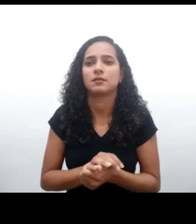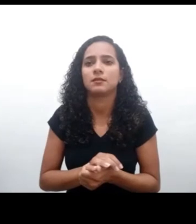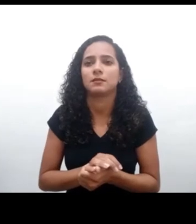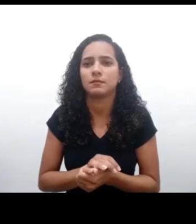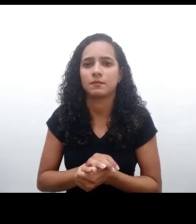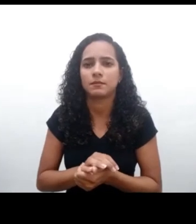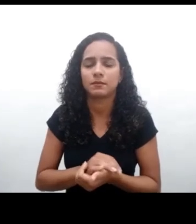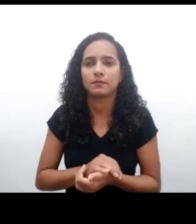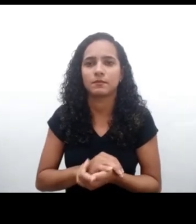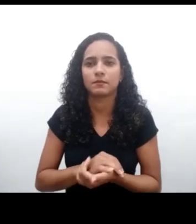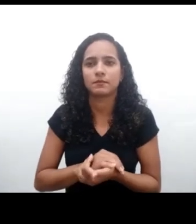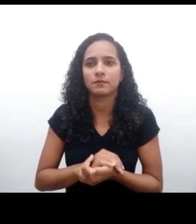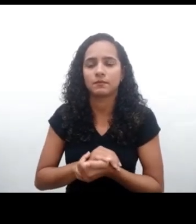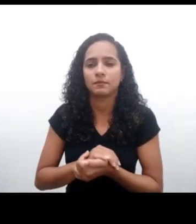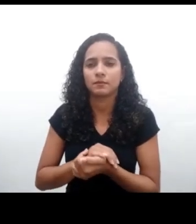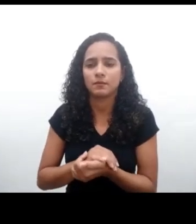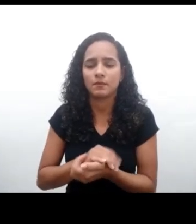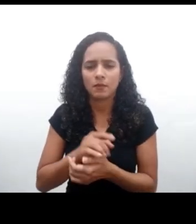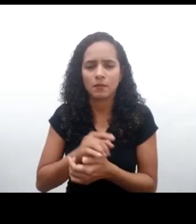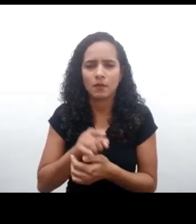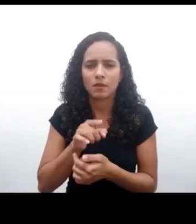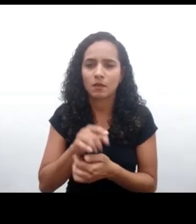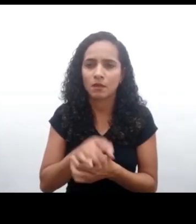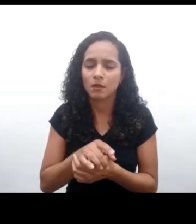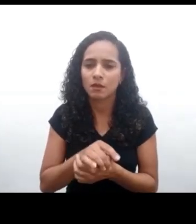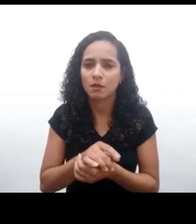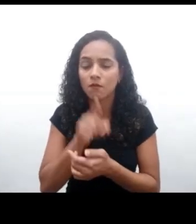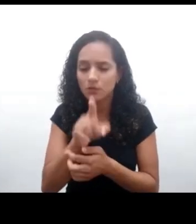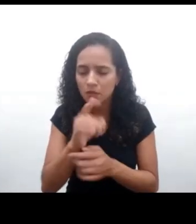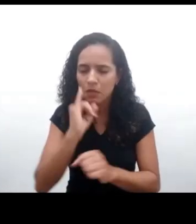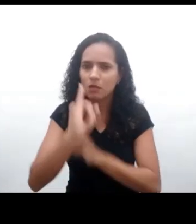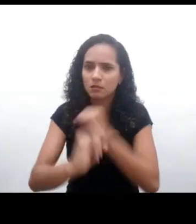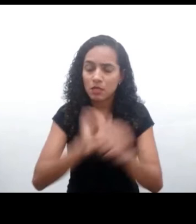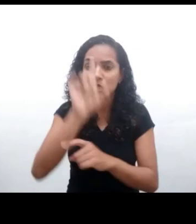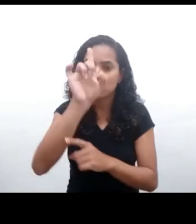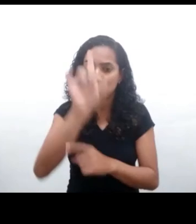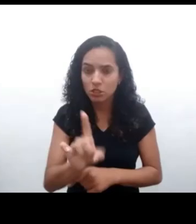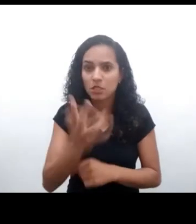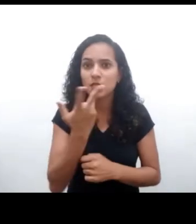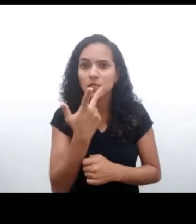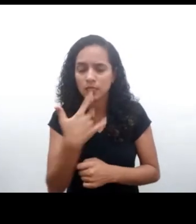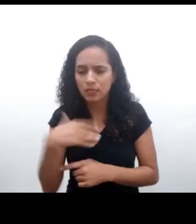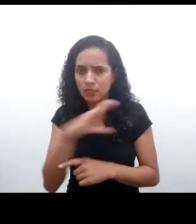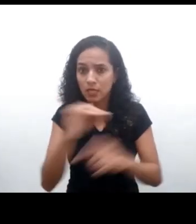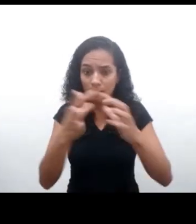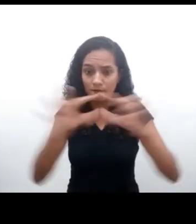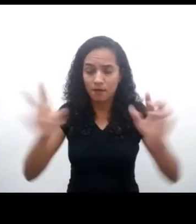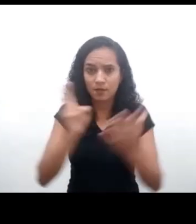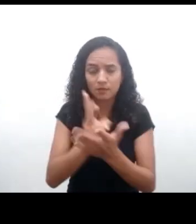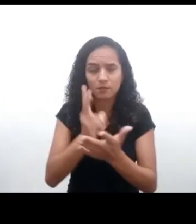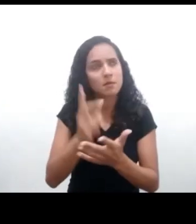misma oración, solía representar que iban a hablar sobre cómo mantenernos alejados de las campañas.